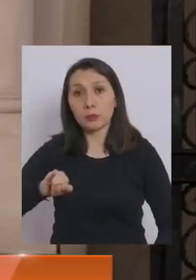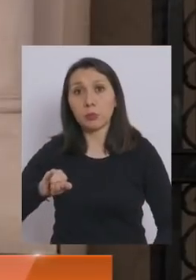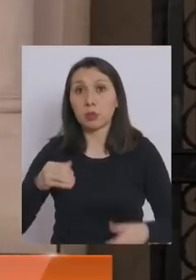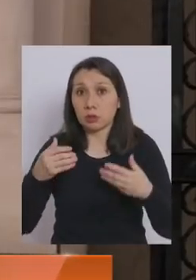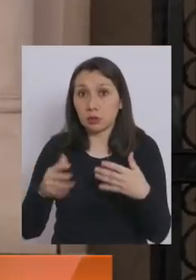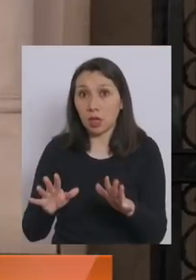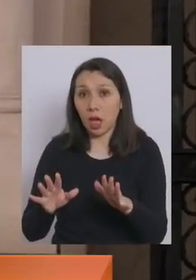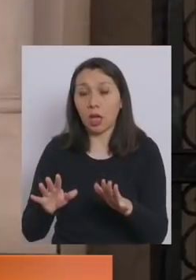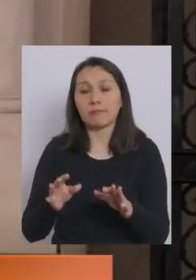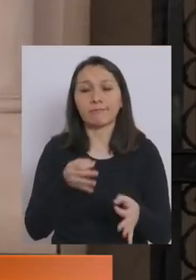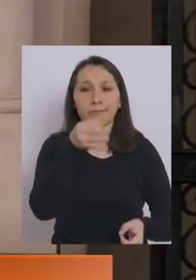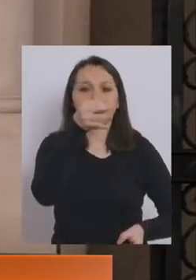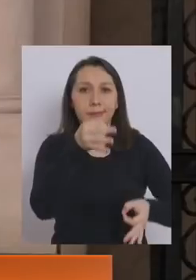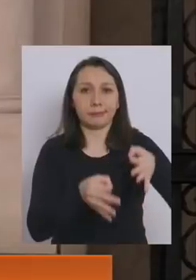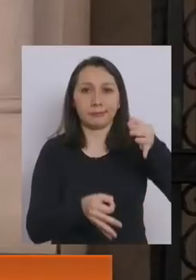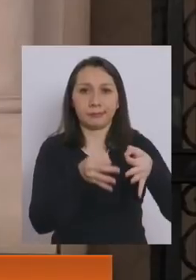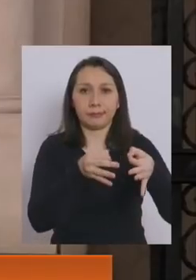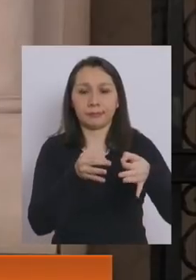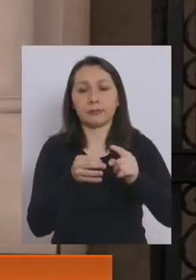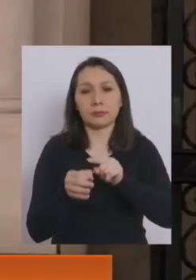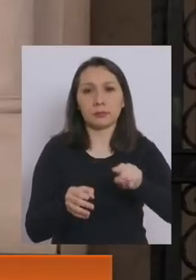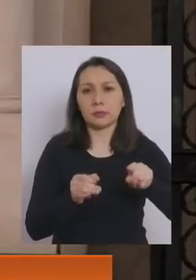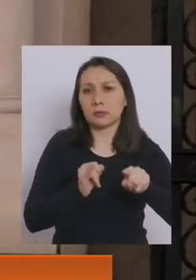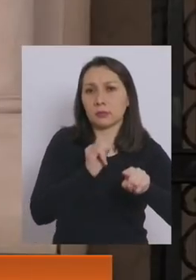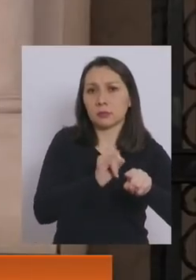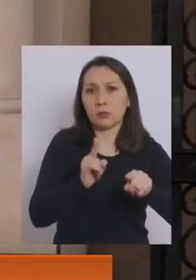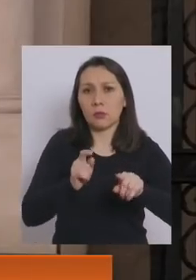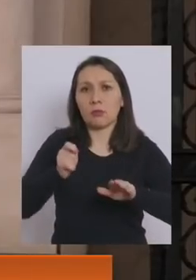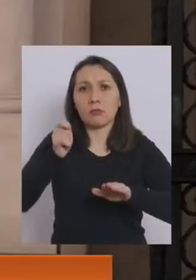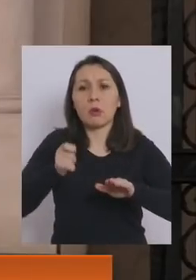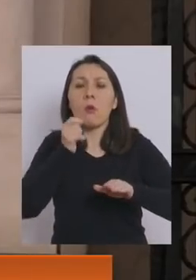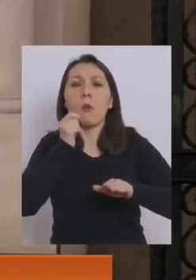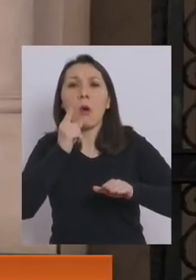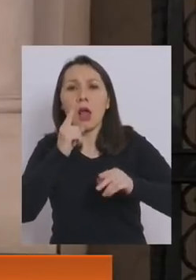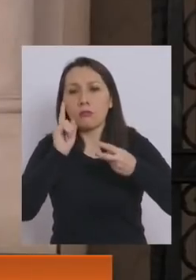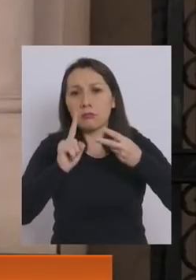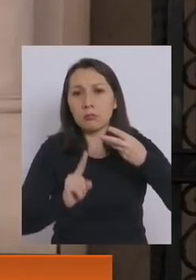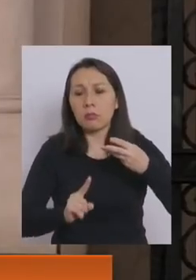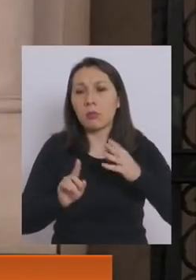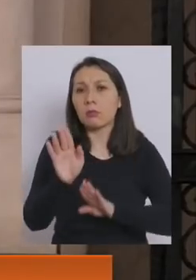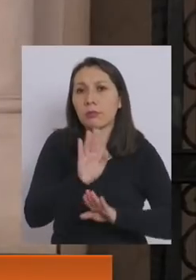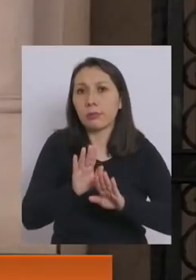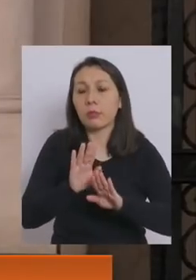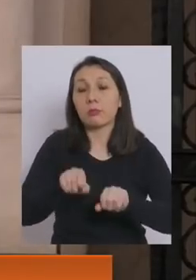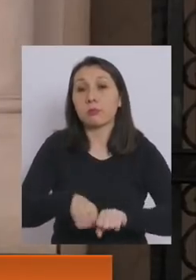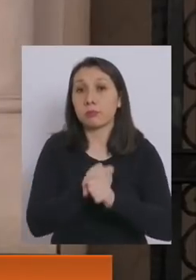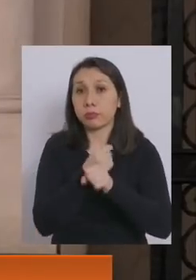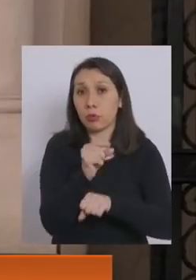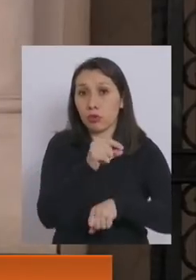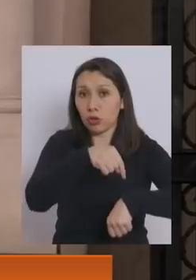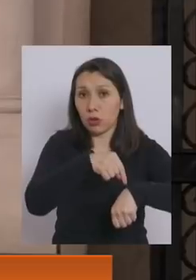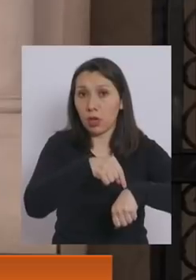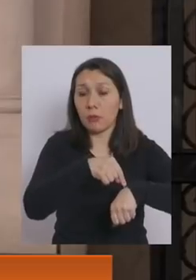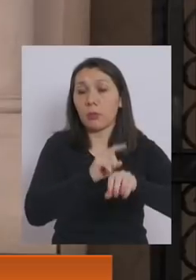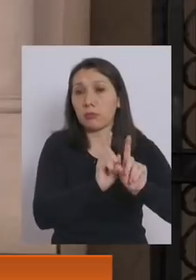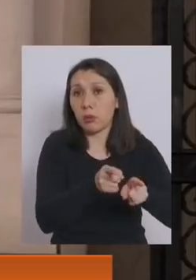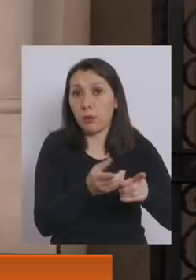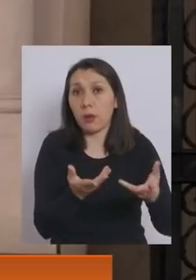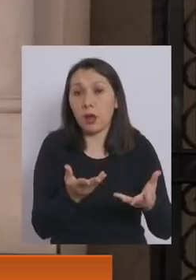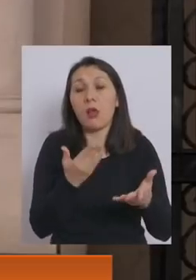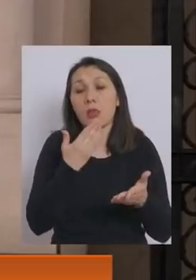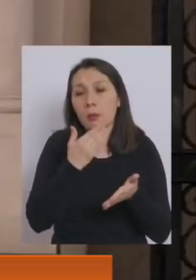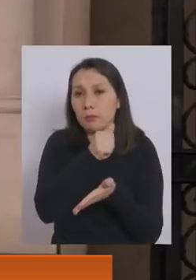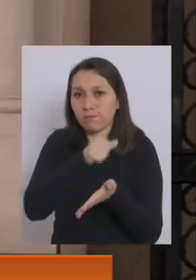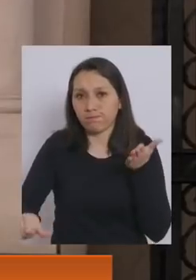son los tribunales de justicia los que determinan las medidas cautelares, como por ejemplo puede ser la prisión preventiva, y finalmente